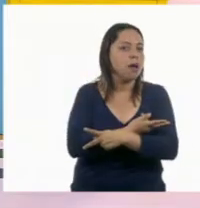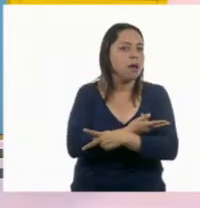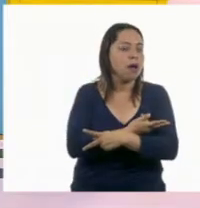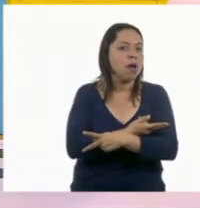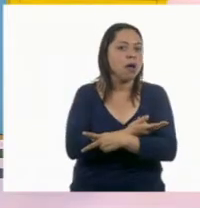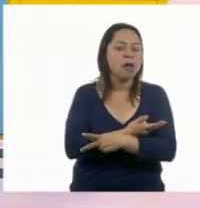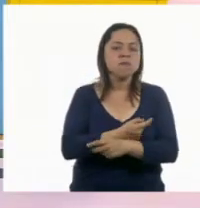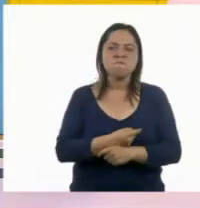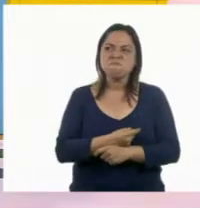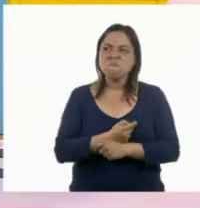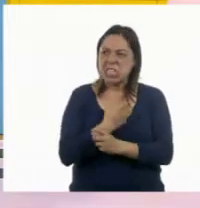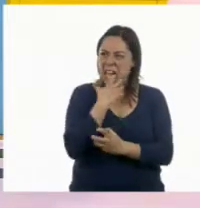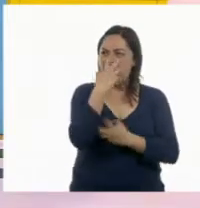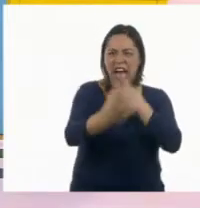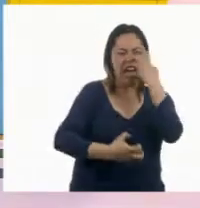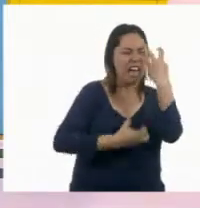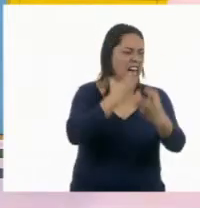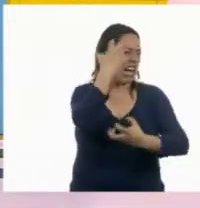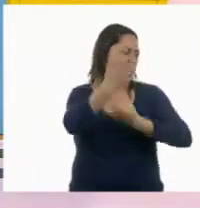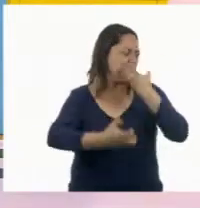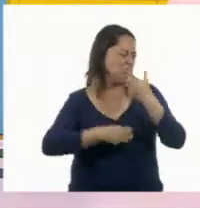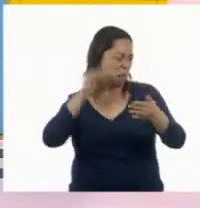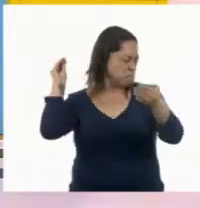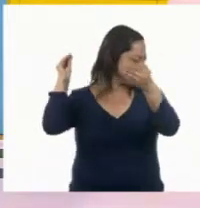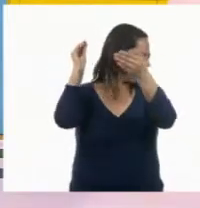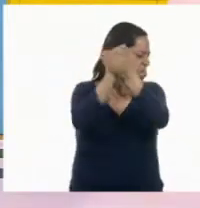Grita y no escucha a nadie.